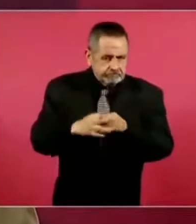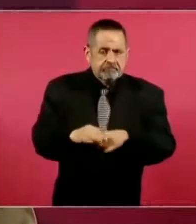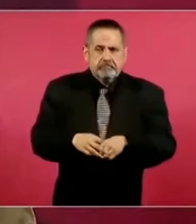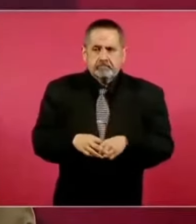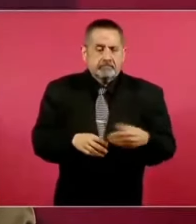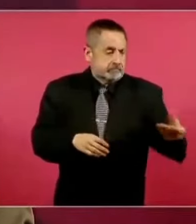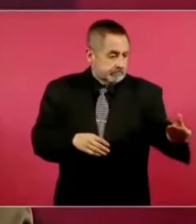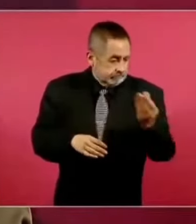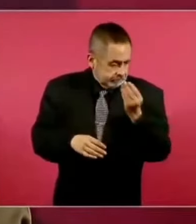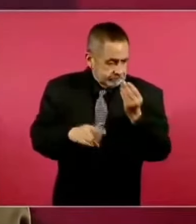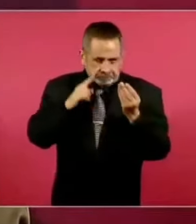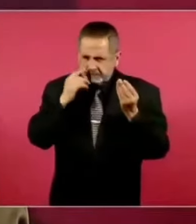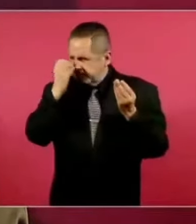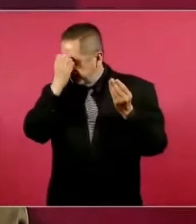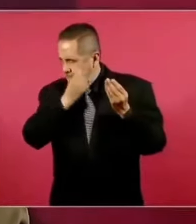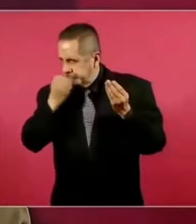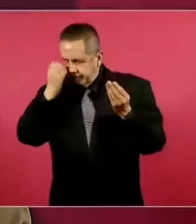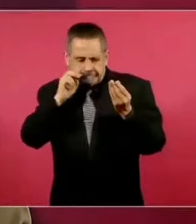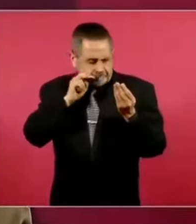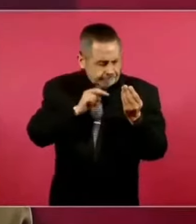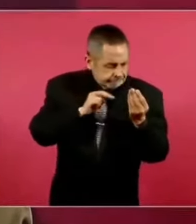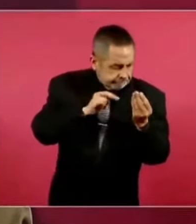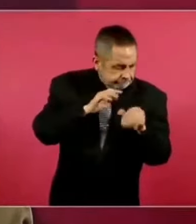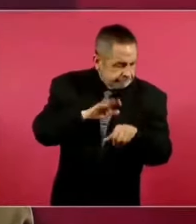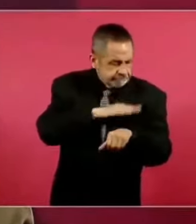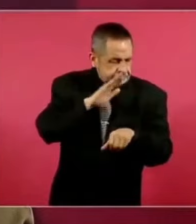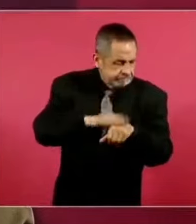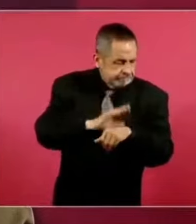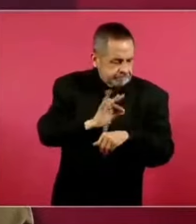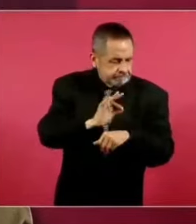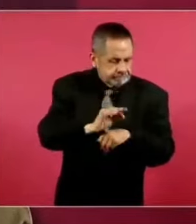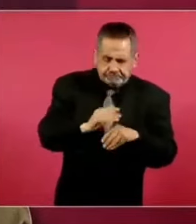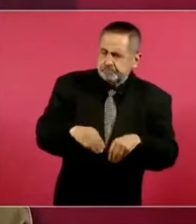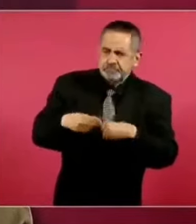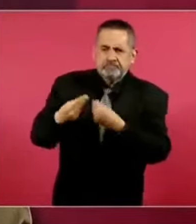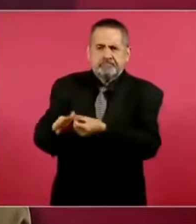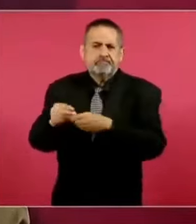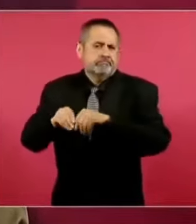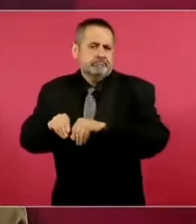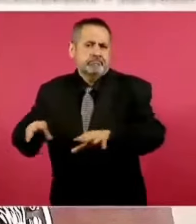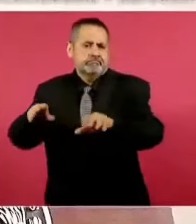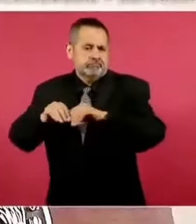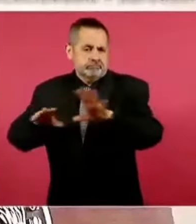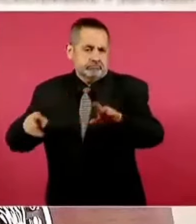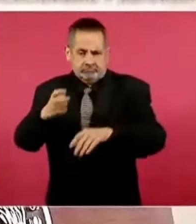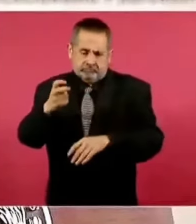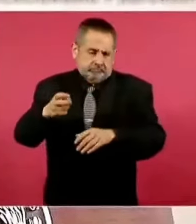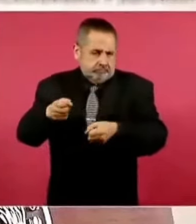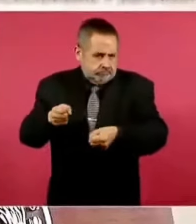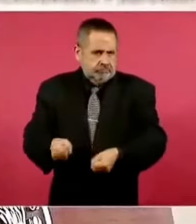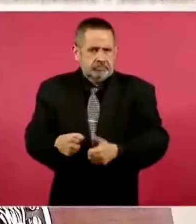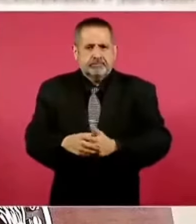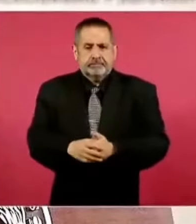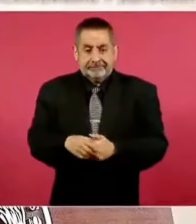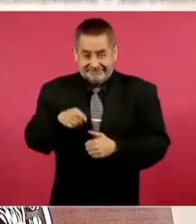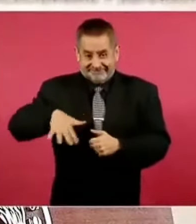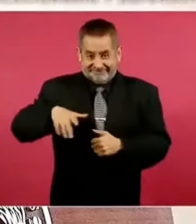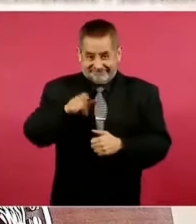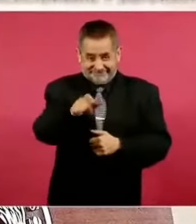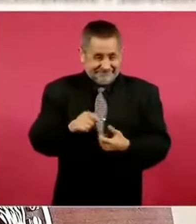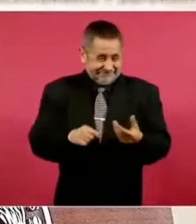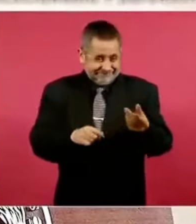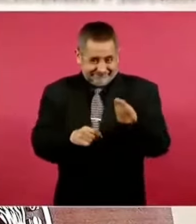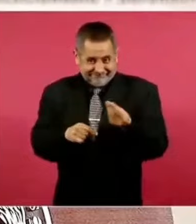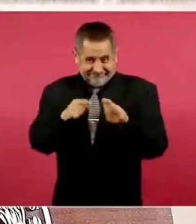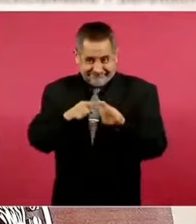elementos mínimos e indispensables de calidad, de seguridad y eficacia. En el caso de este medicamento, como de